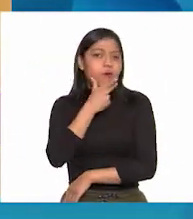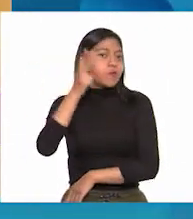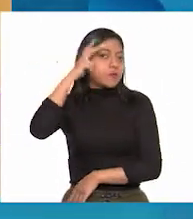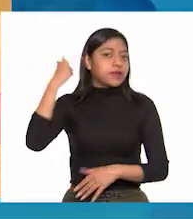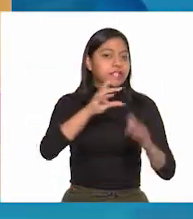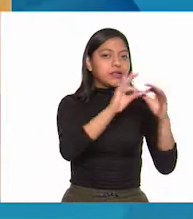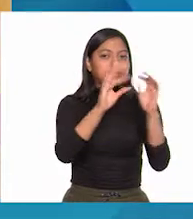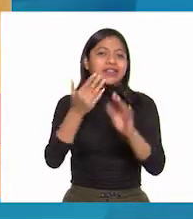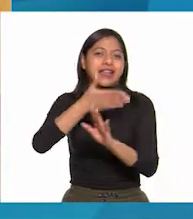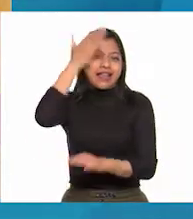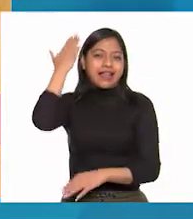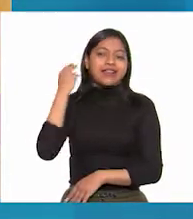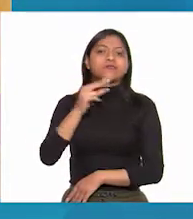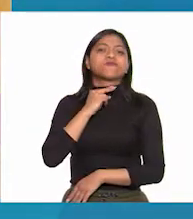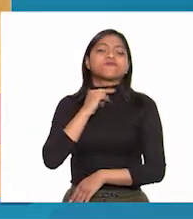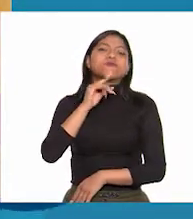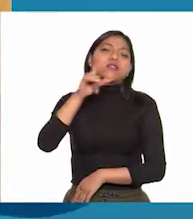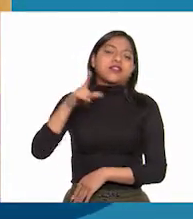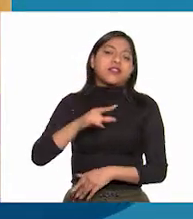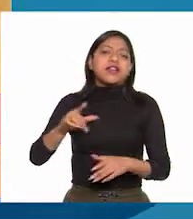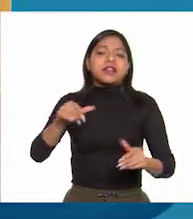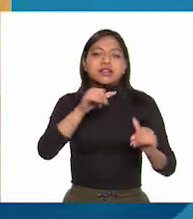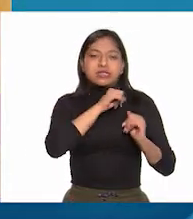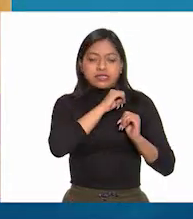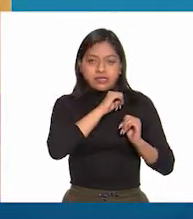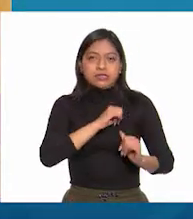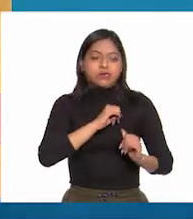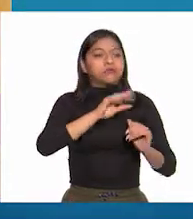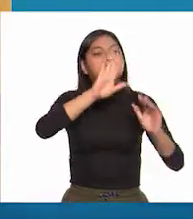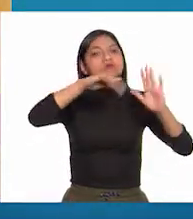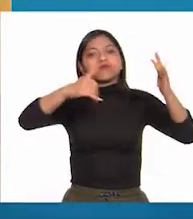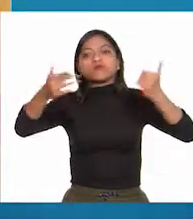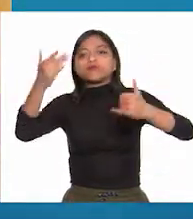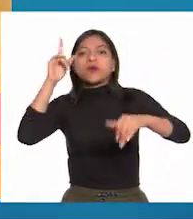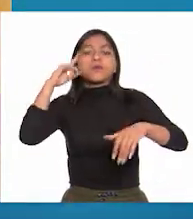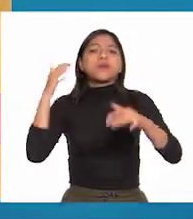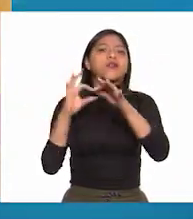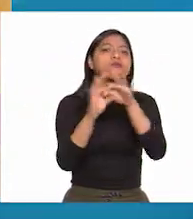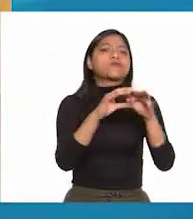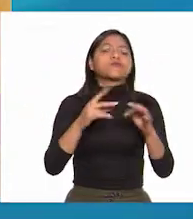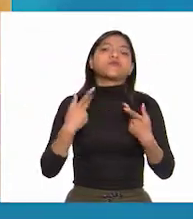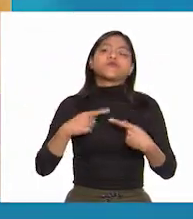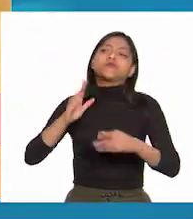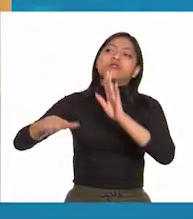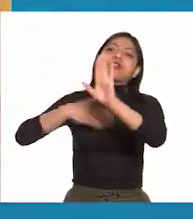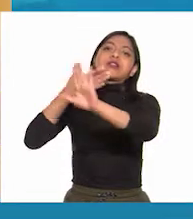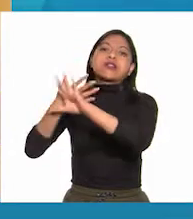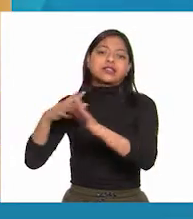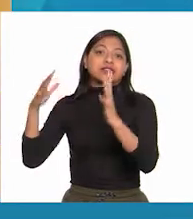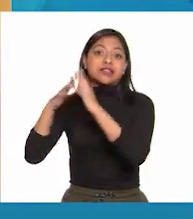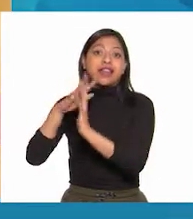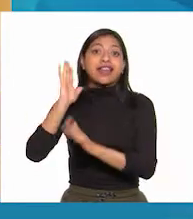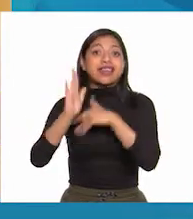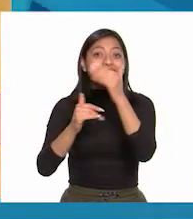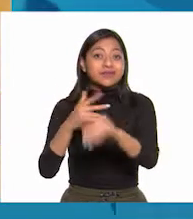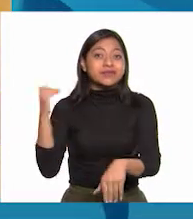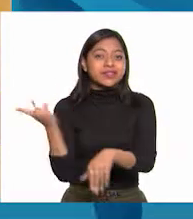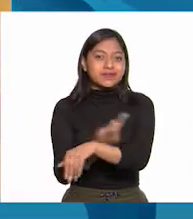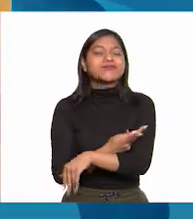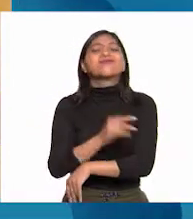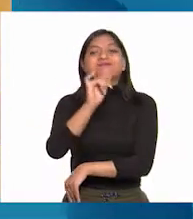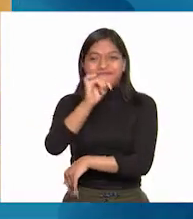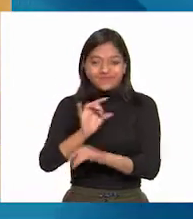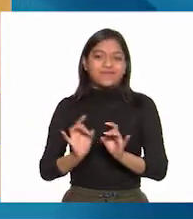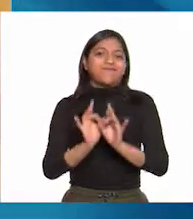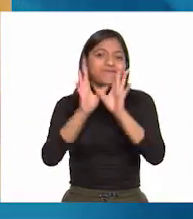Un cura, un líder espiritual, llamando a la unión y a la lucha. El resultado fue incendiario.